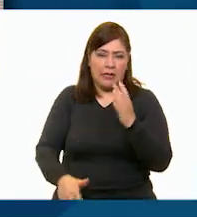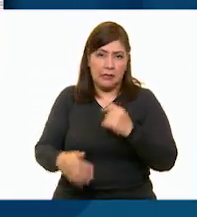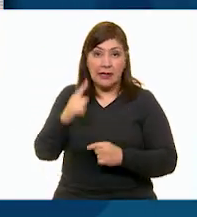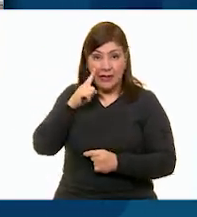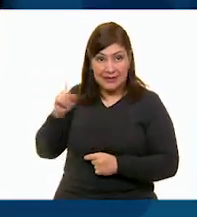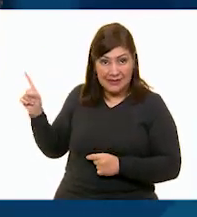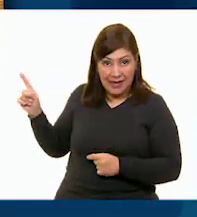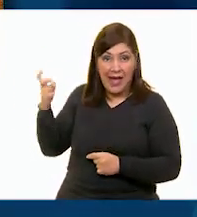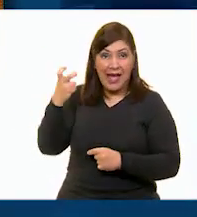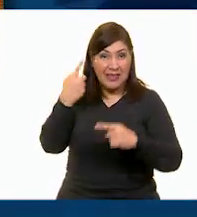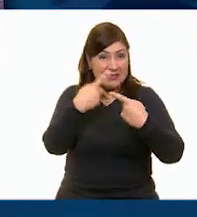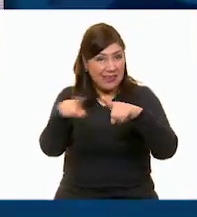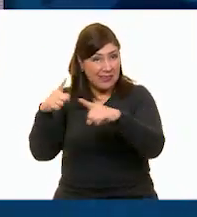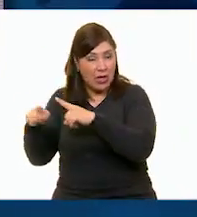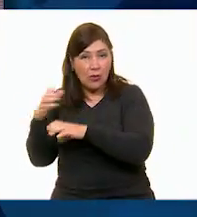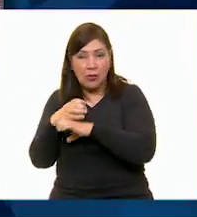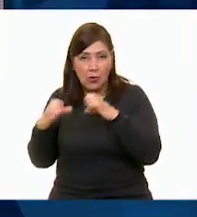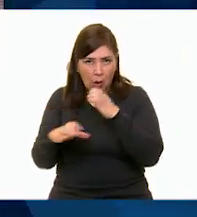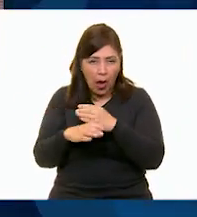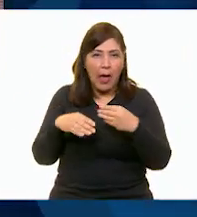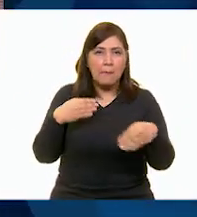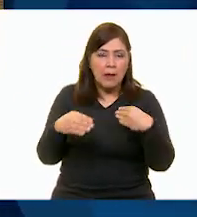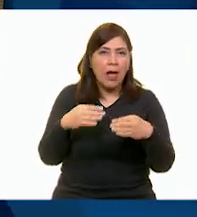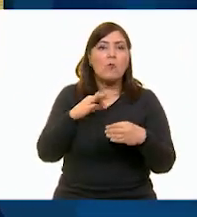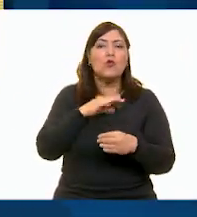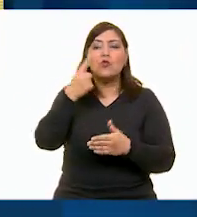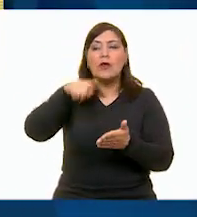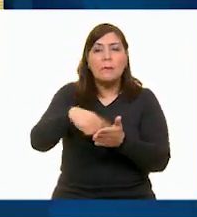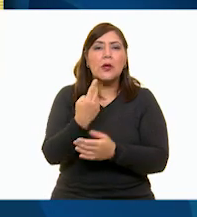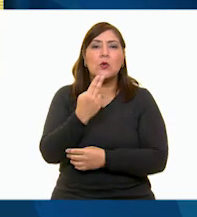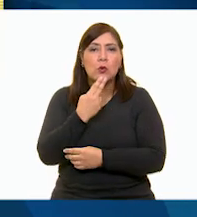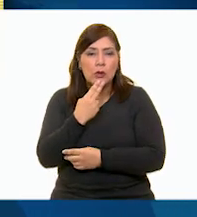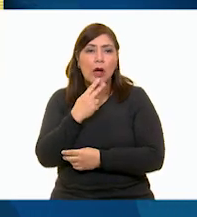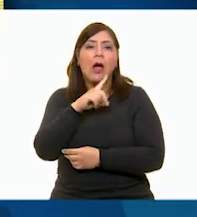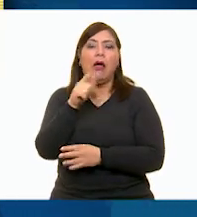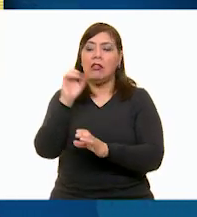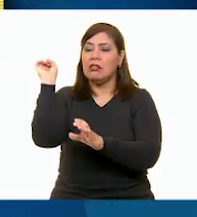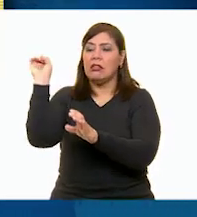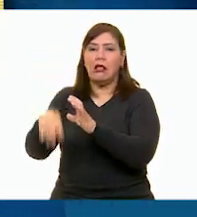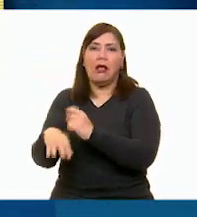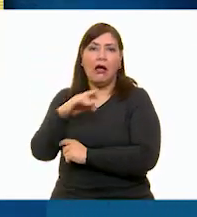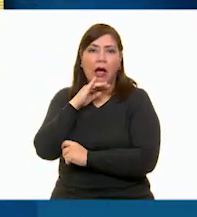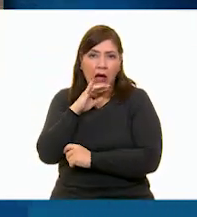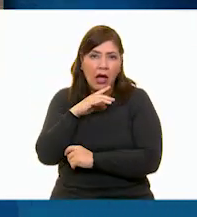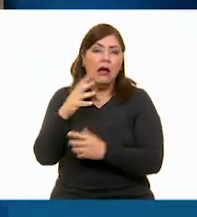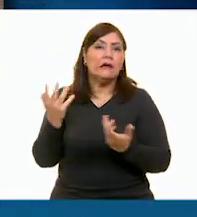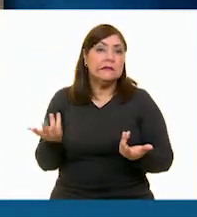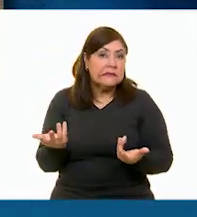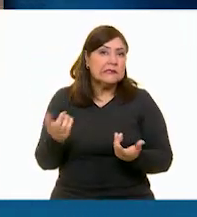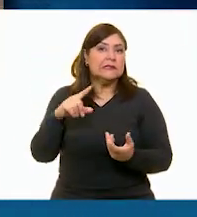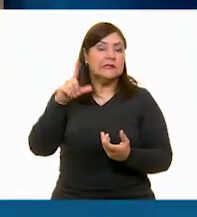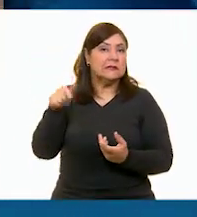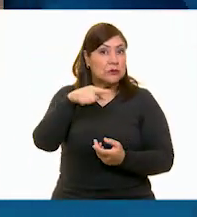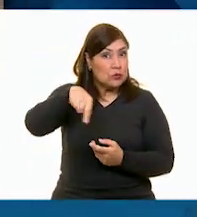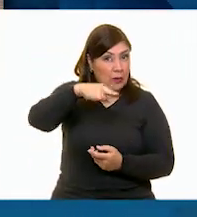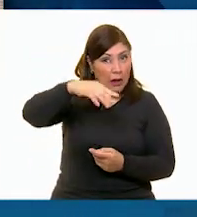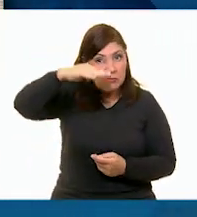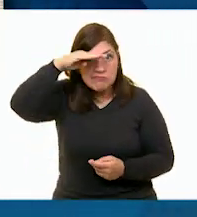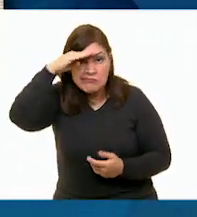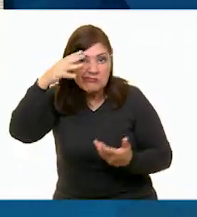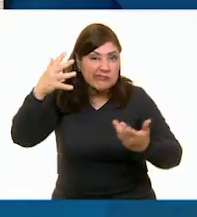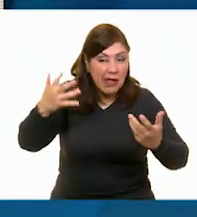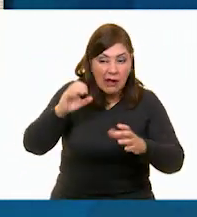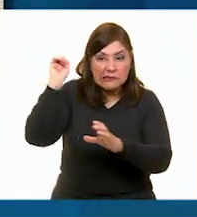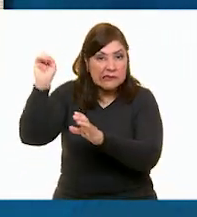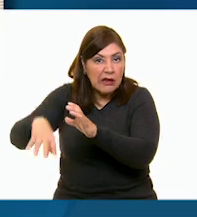artículos de plástico los podemos usar una sola vez y después al bote de la basura. Pero, ¿te has preguntado qué